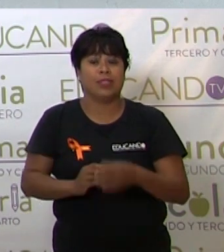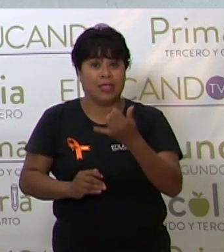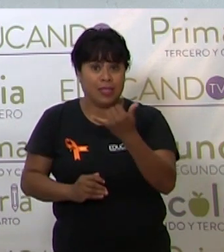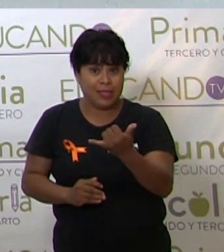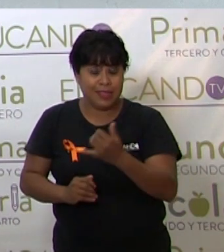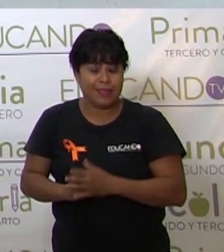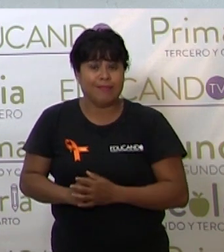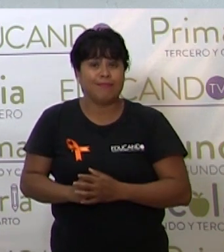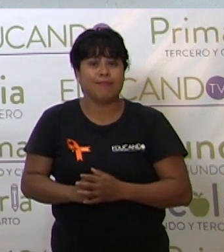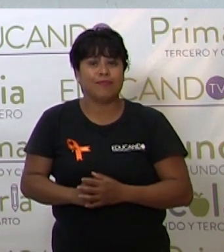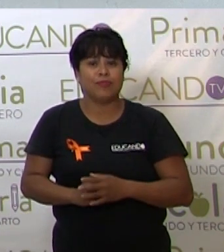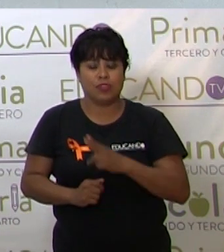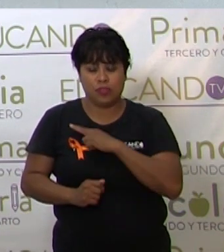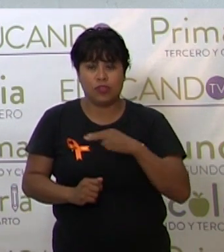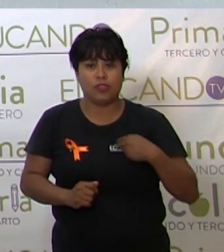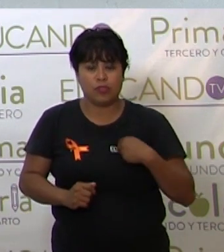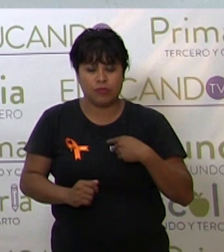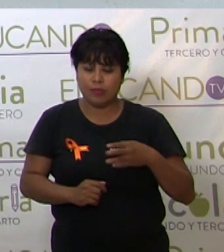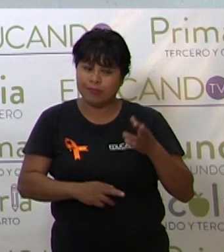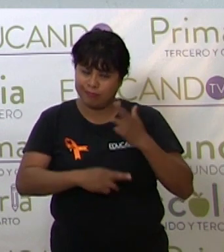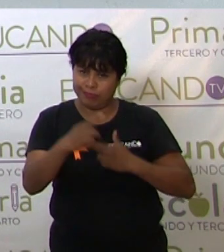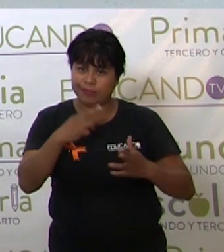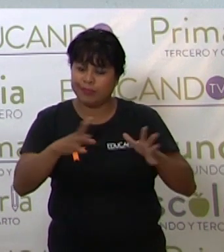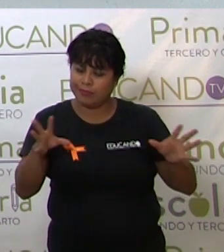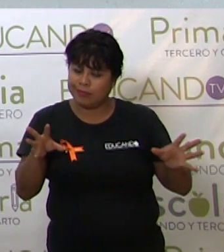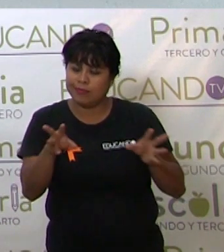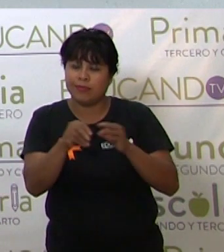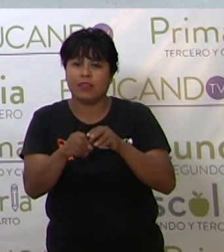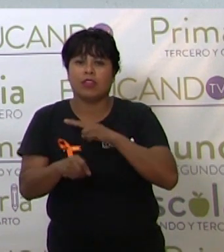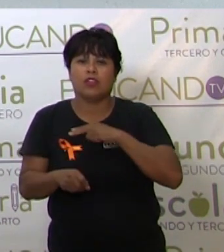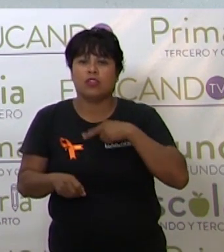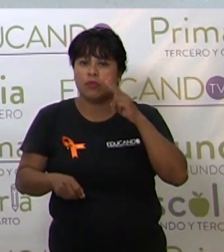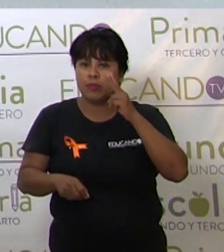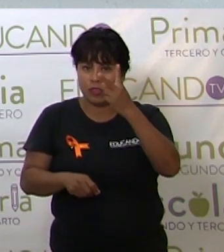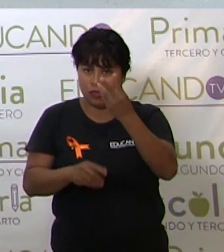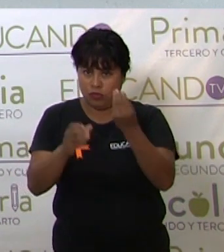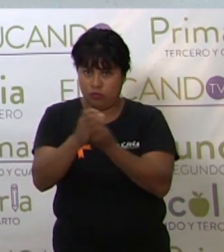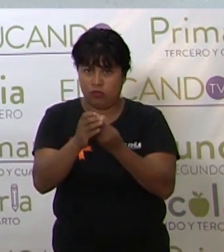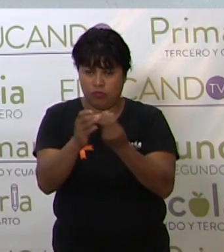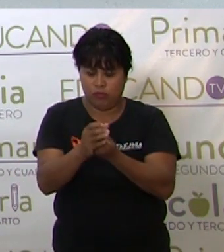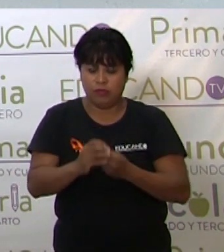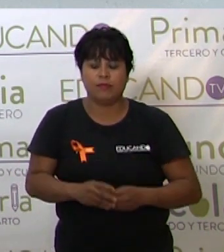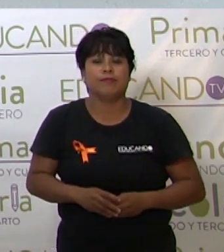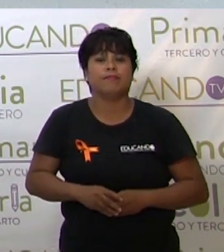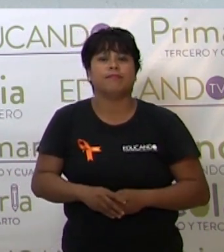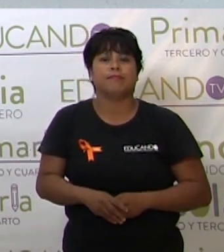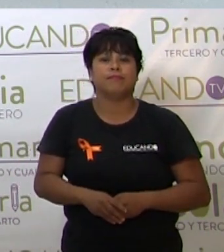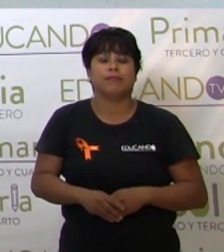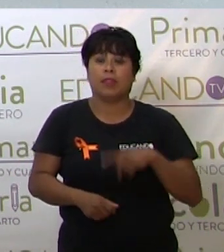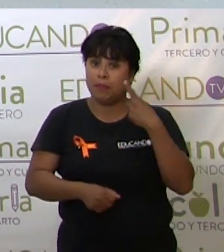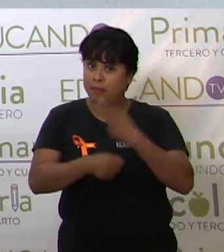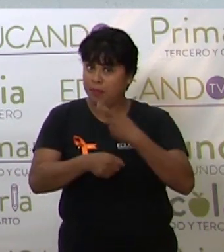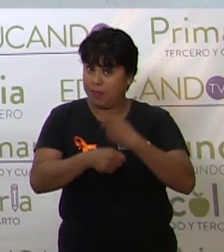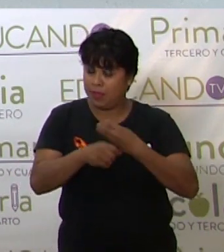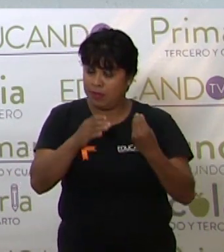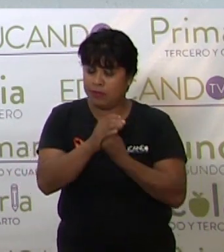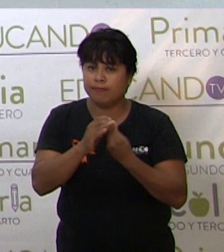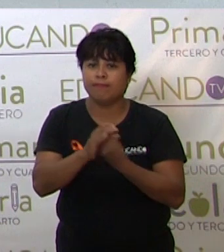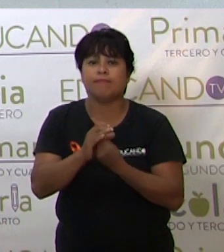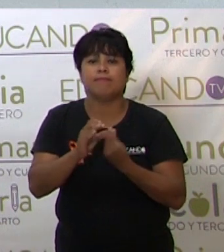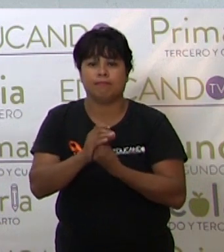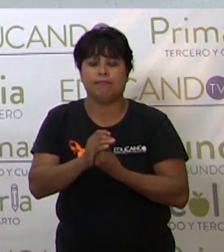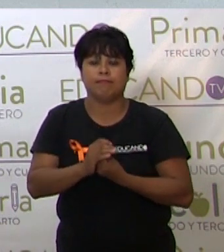Y vamos a recapitular lo que vimos en estas dos sesiones. En la primera sesión,